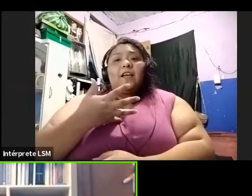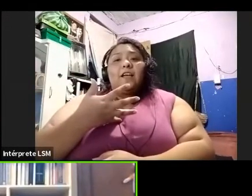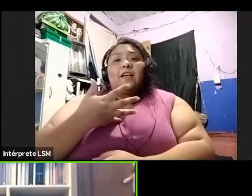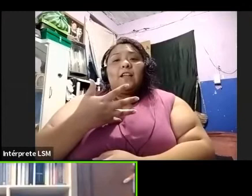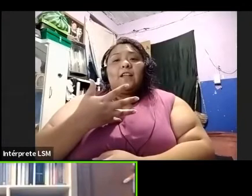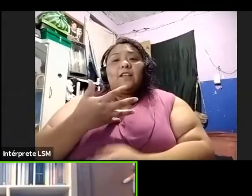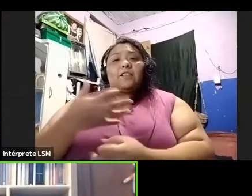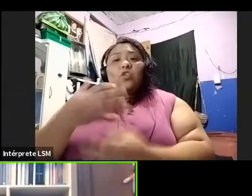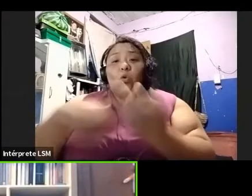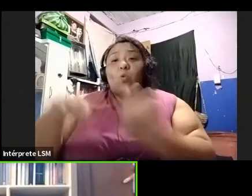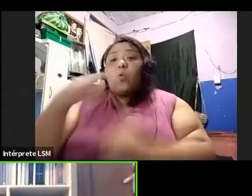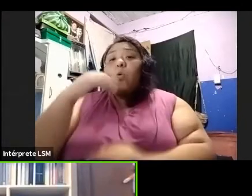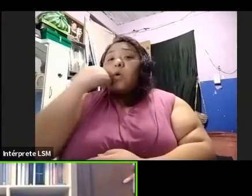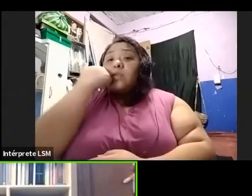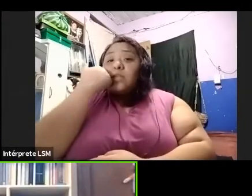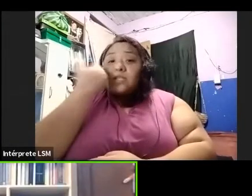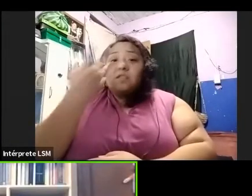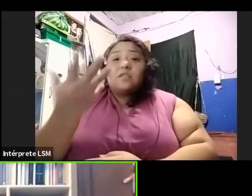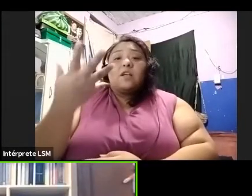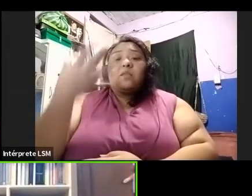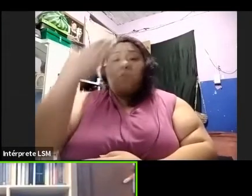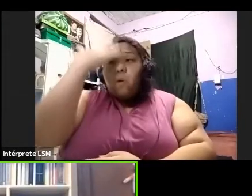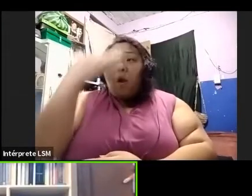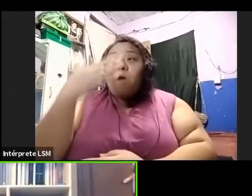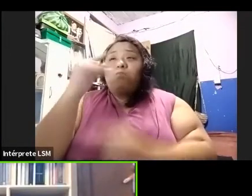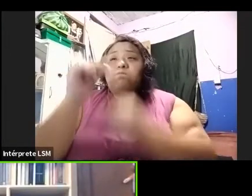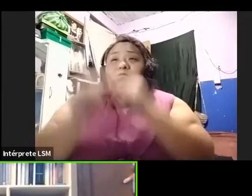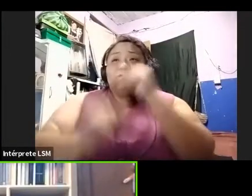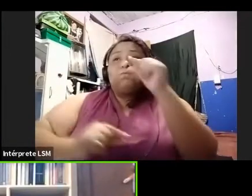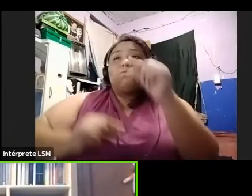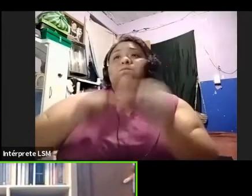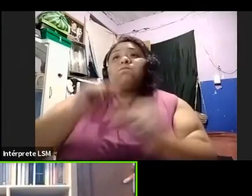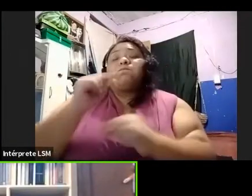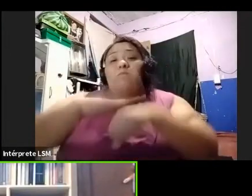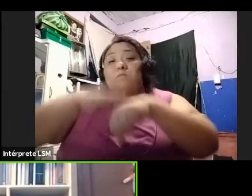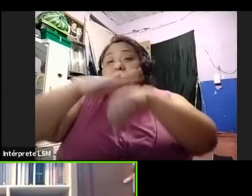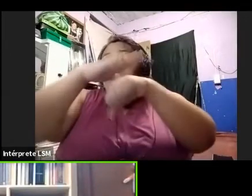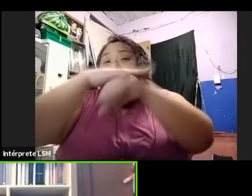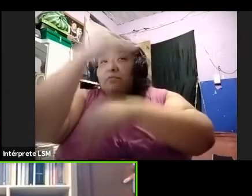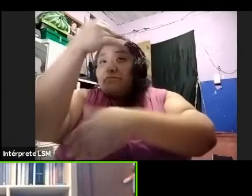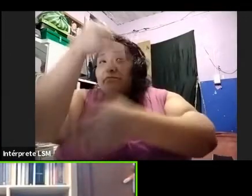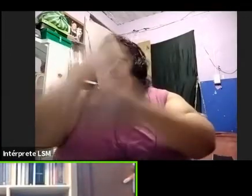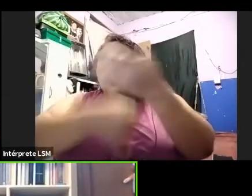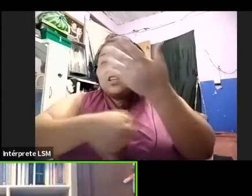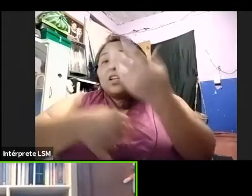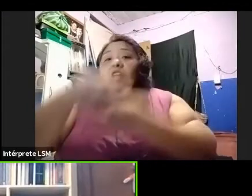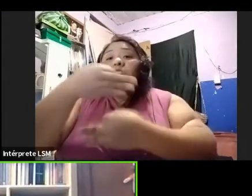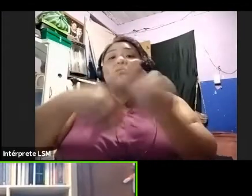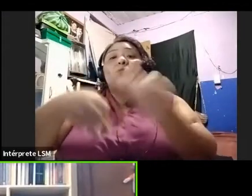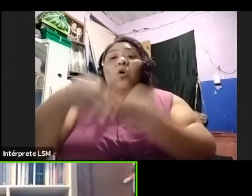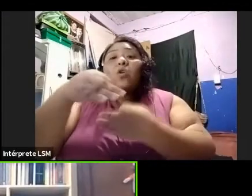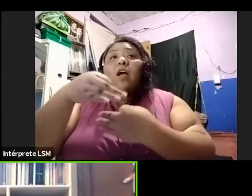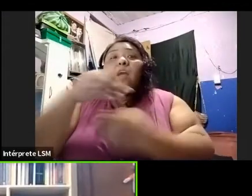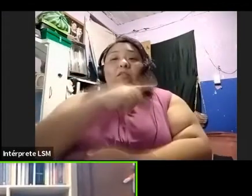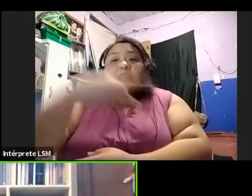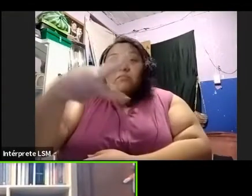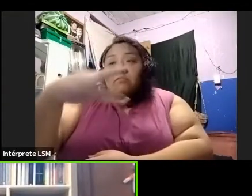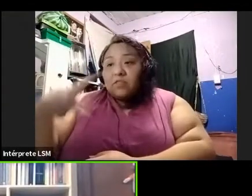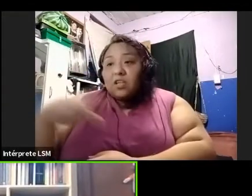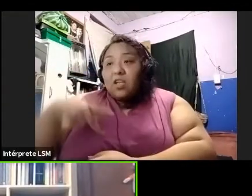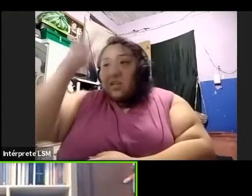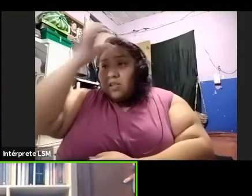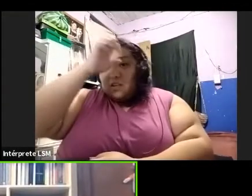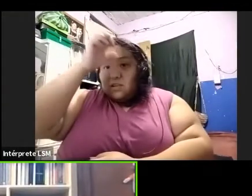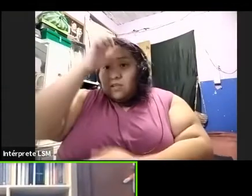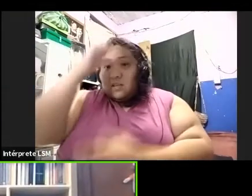Quisiéramos pues saber un poquito más de cuál ha sido toda esta, toda experiencia, toda esta experiencia a través de toda esta